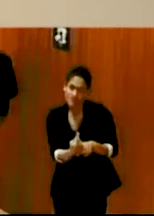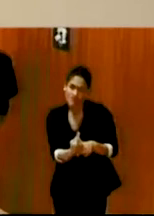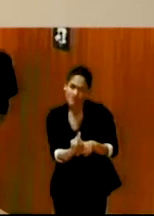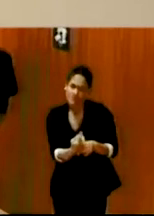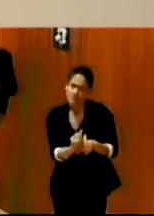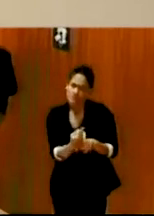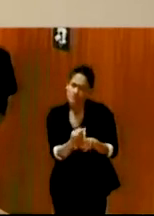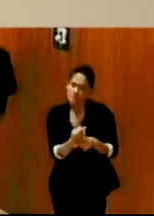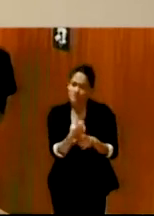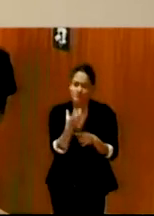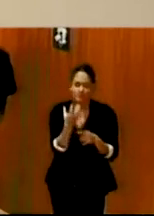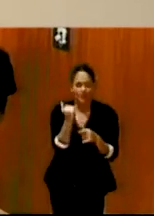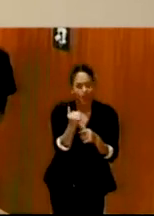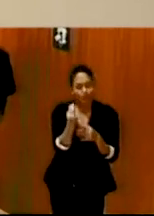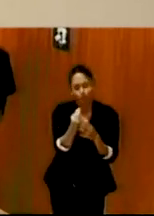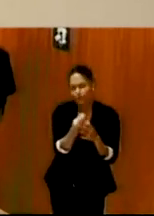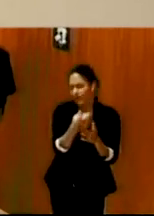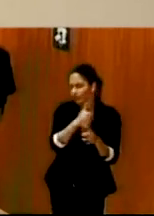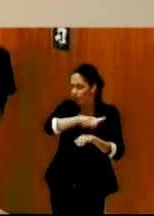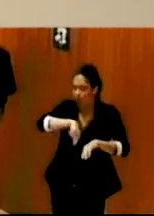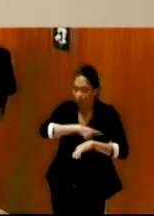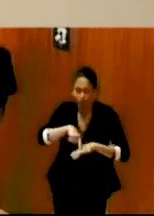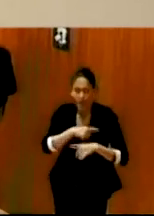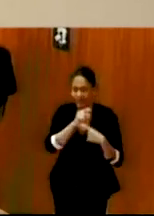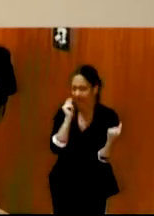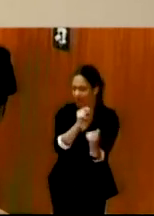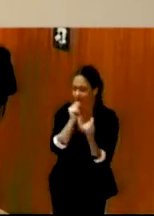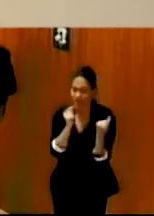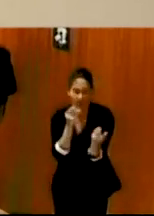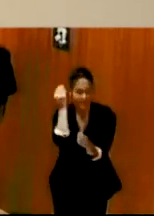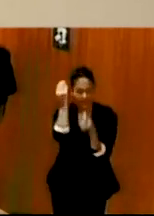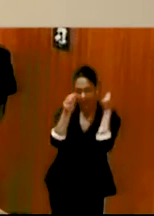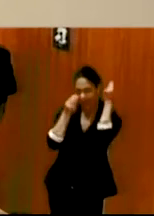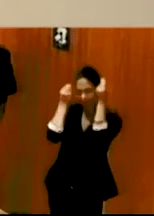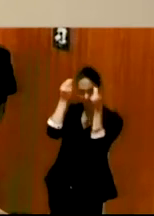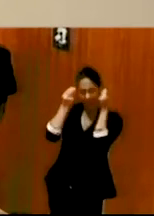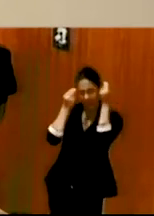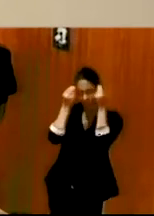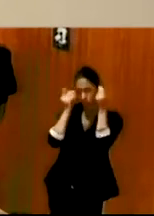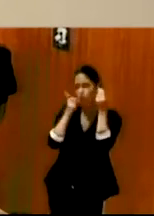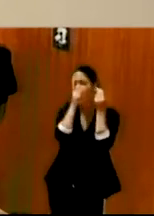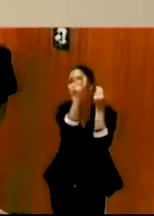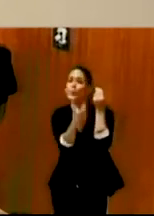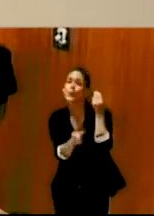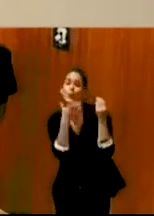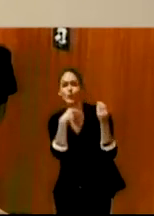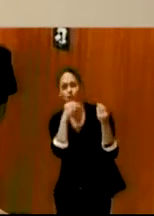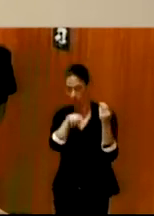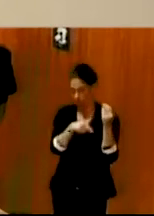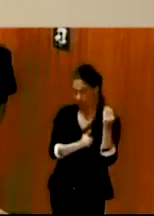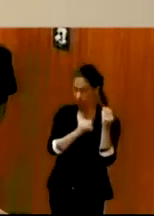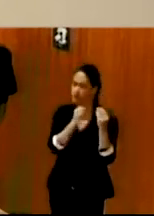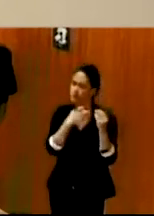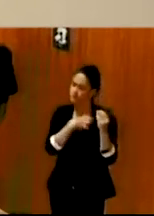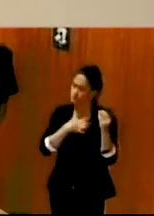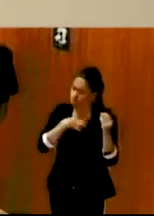horas de debate y de reflexión para realmente llegar a su significado y sobre